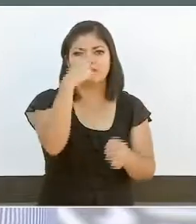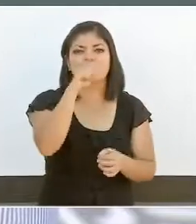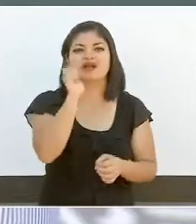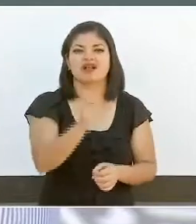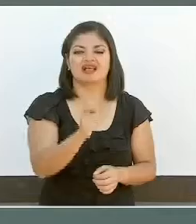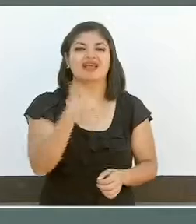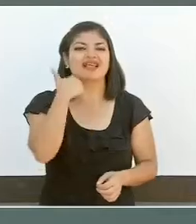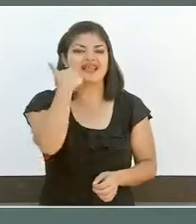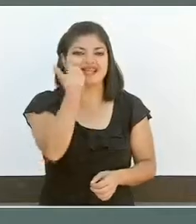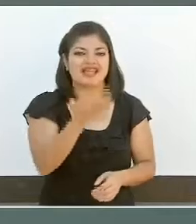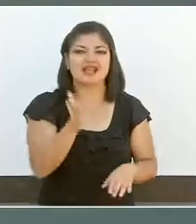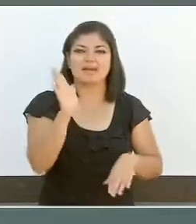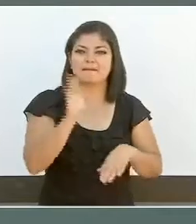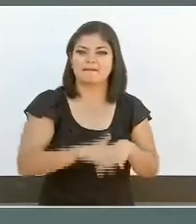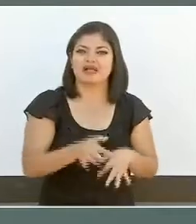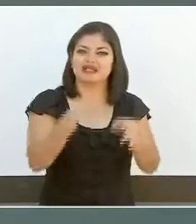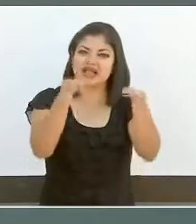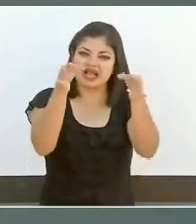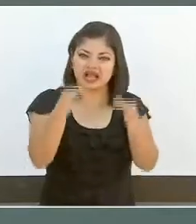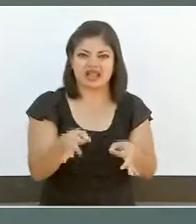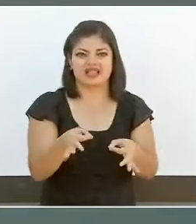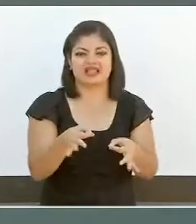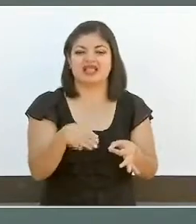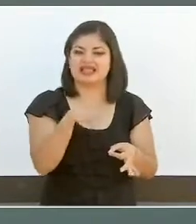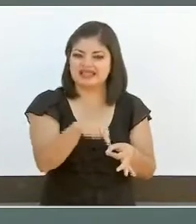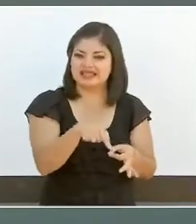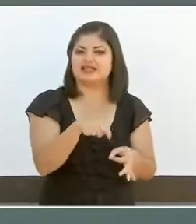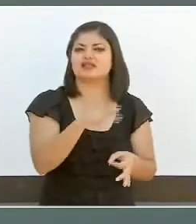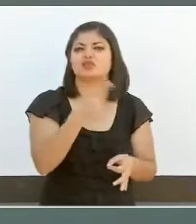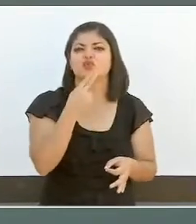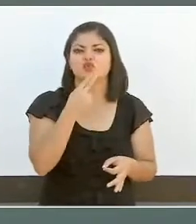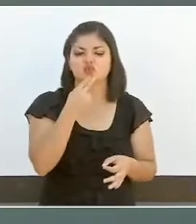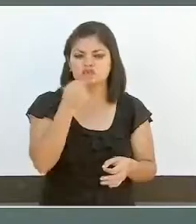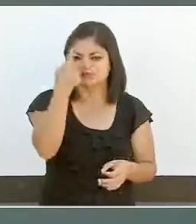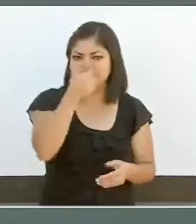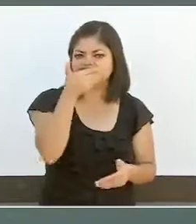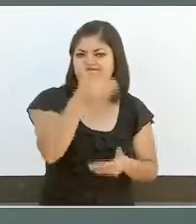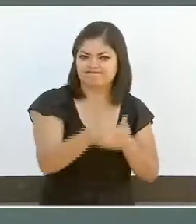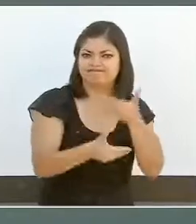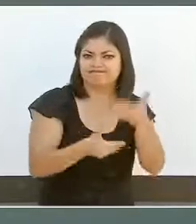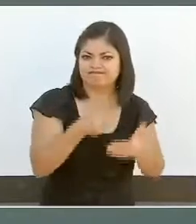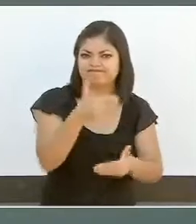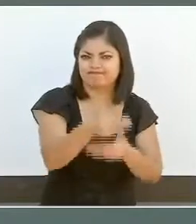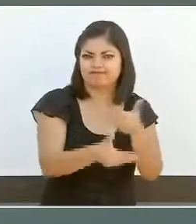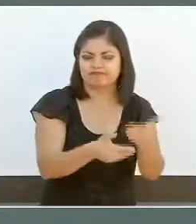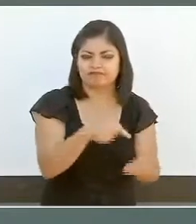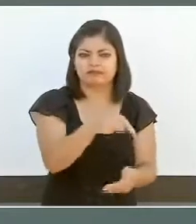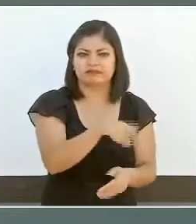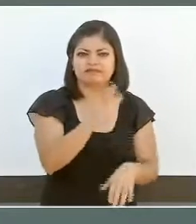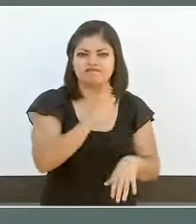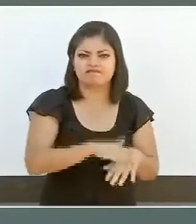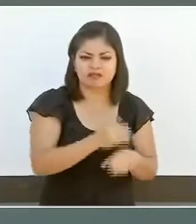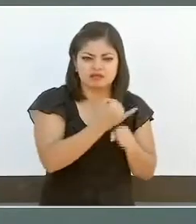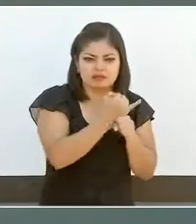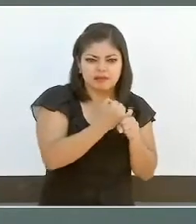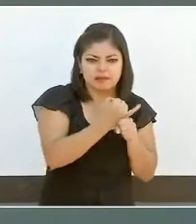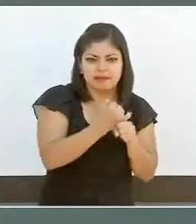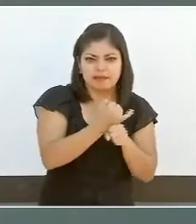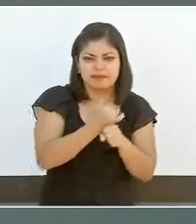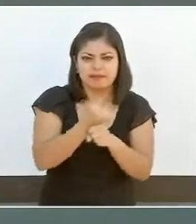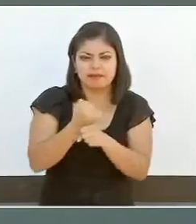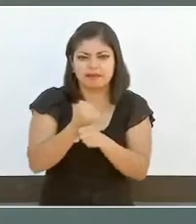financiera que salga adelante y que siga la pista del rastro del dinero de los